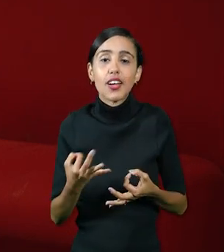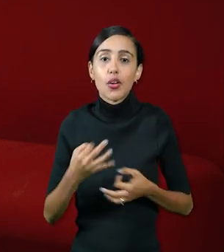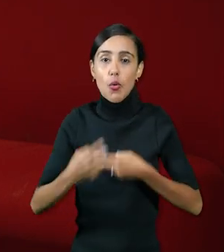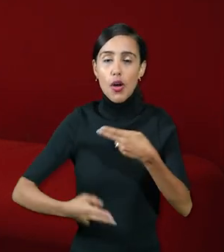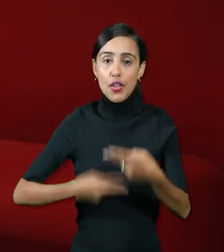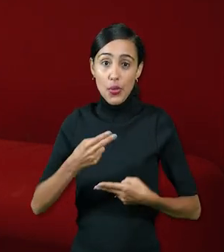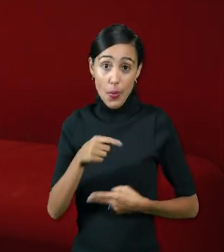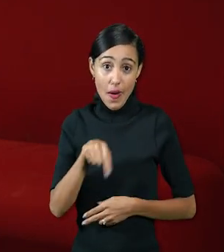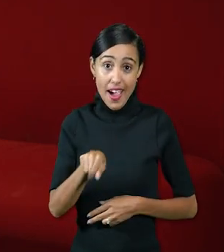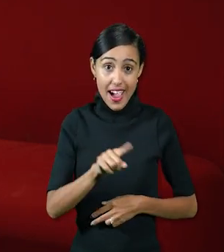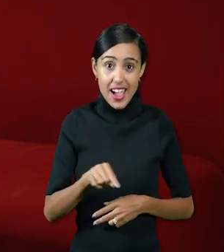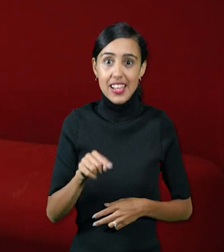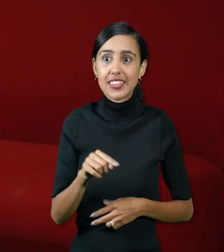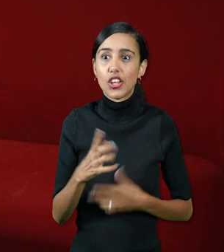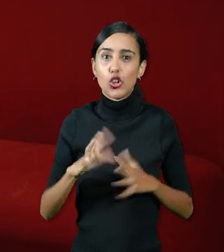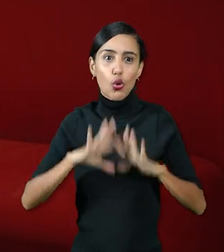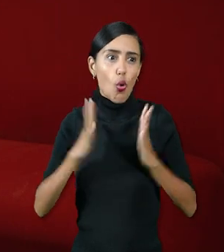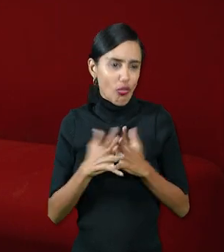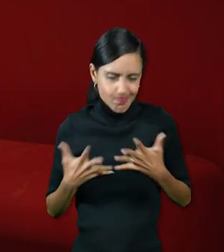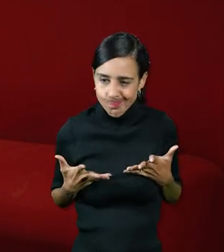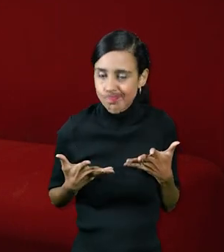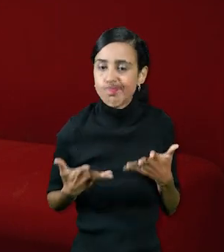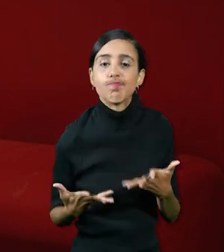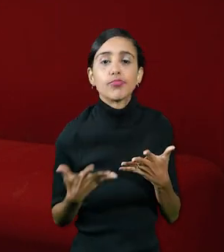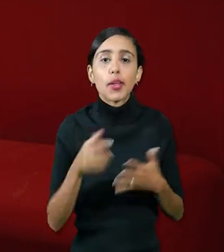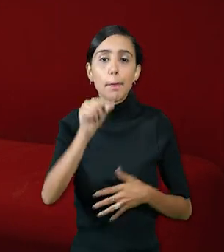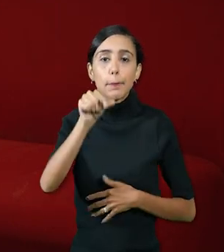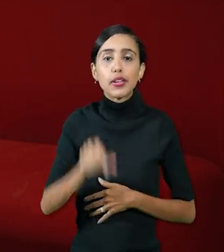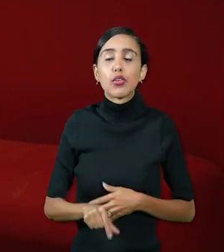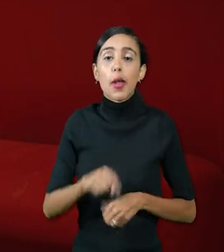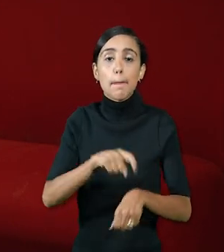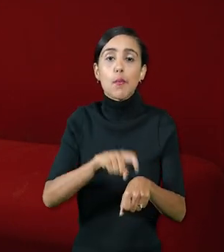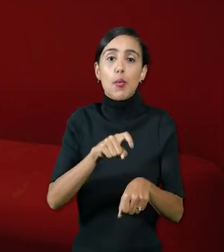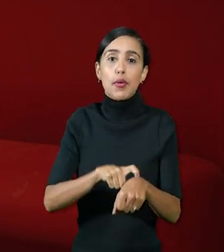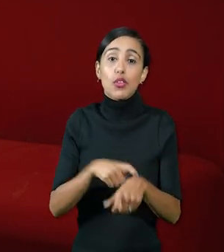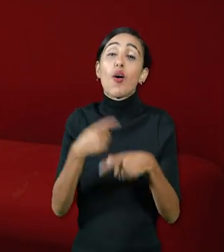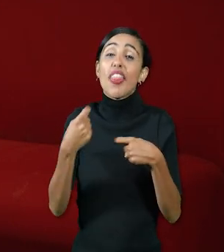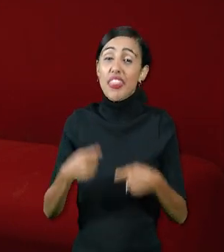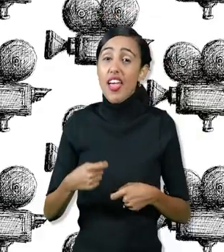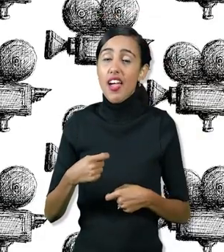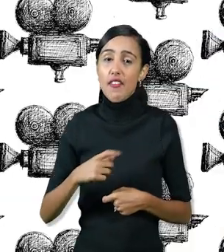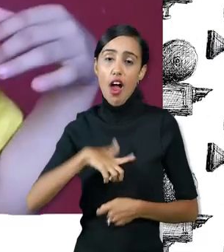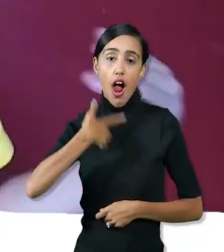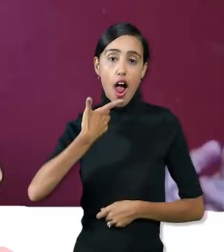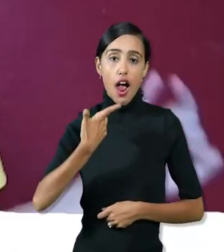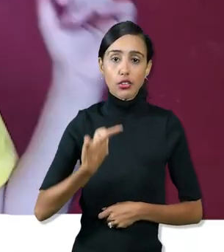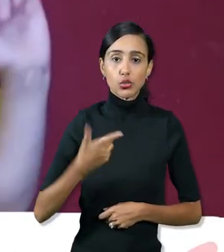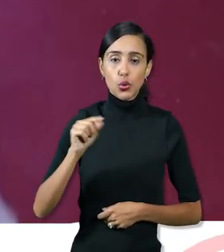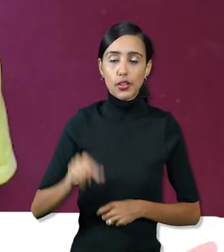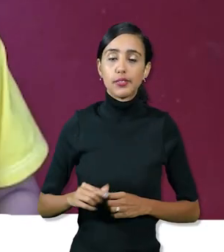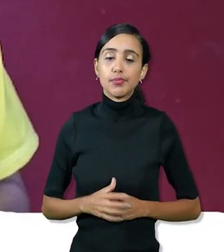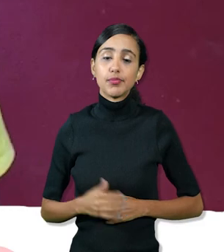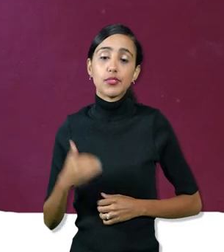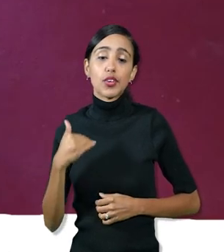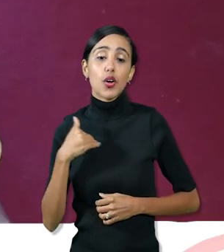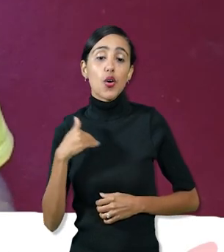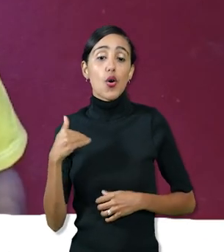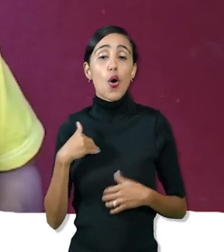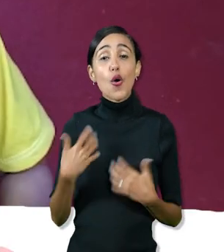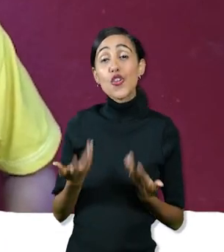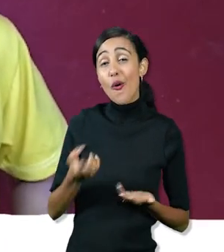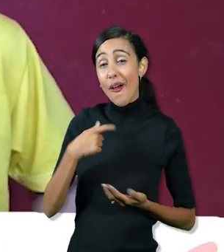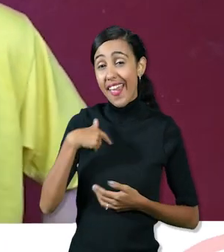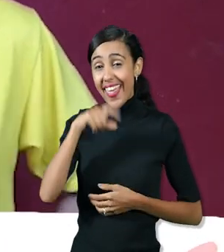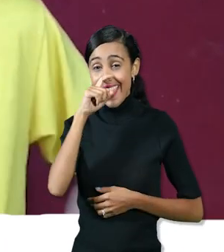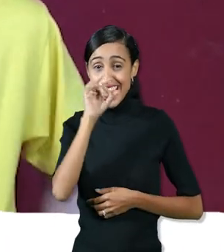escena todo esto lo transmite a su personaje y al momento que tiene que interpretarlo hola me llamo Dios de sentida tengo